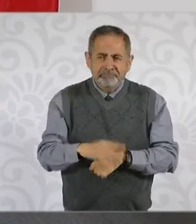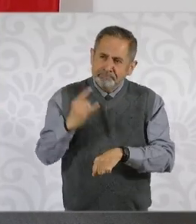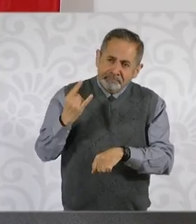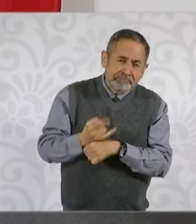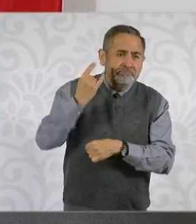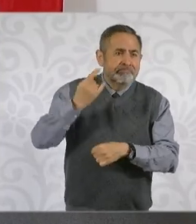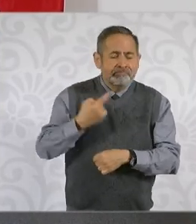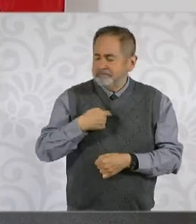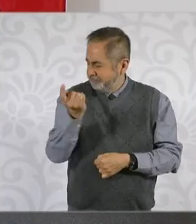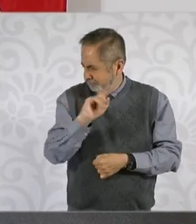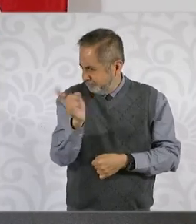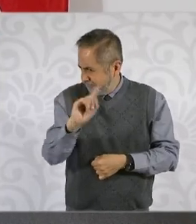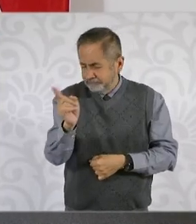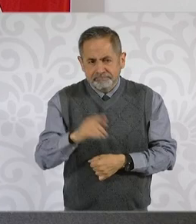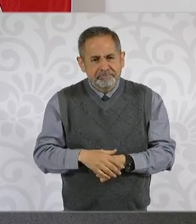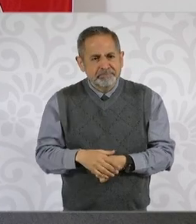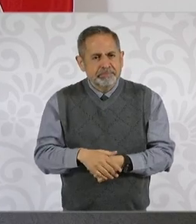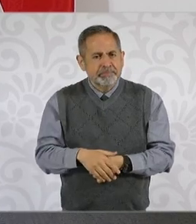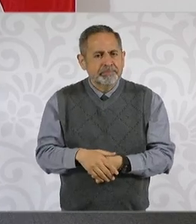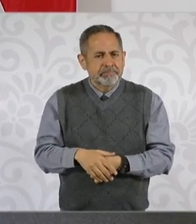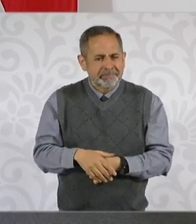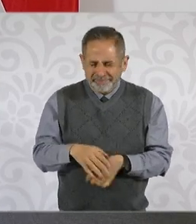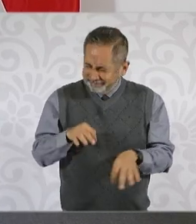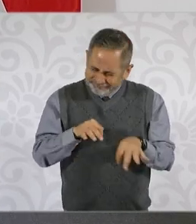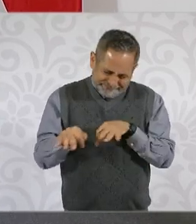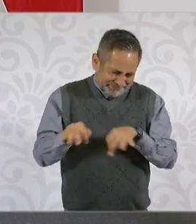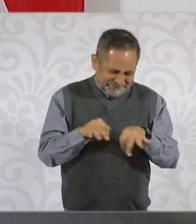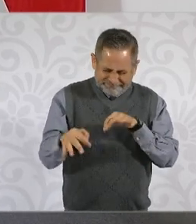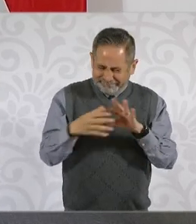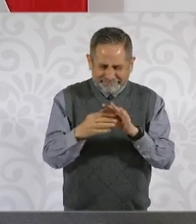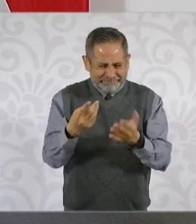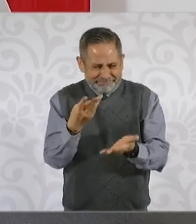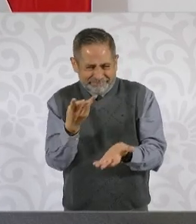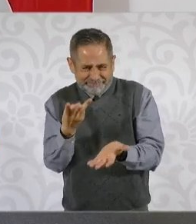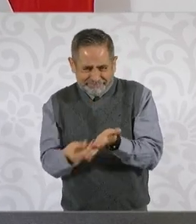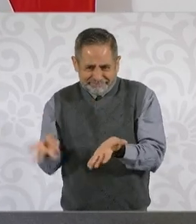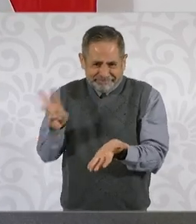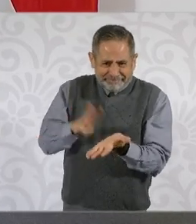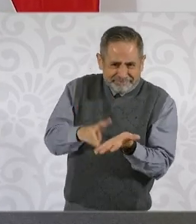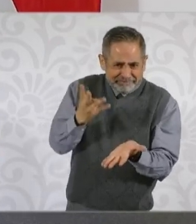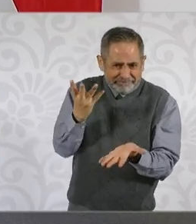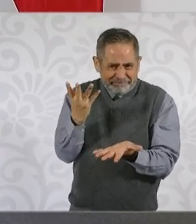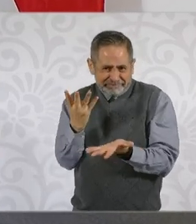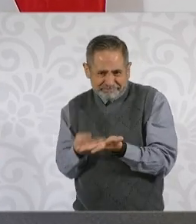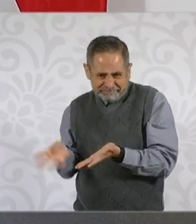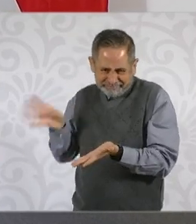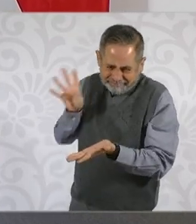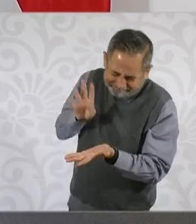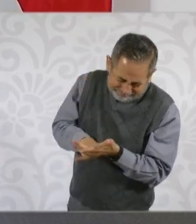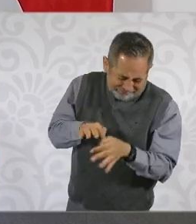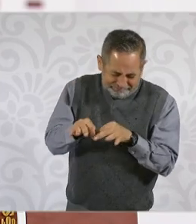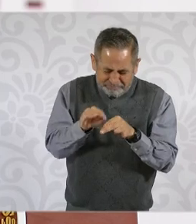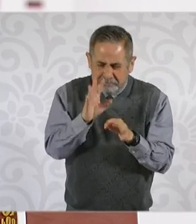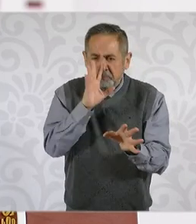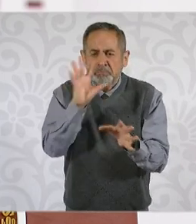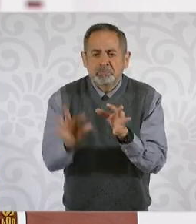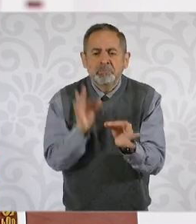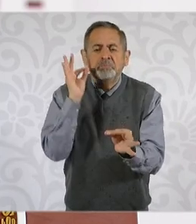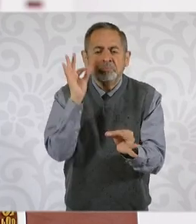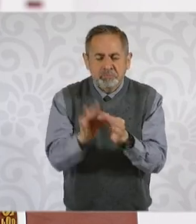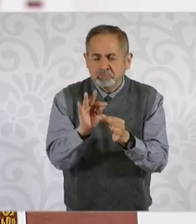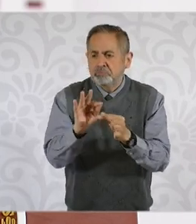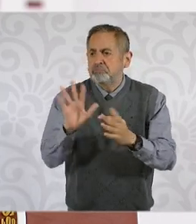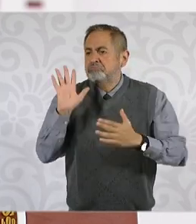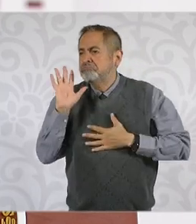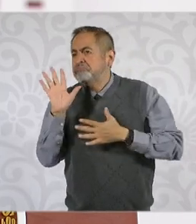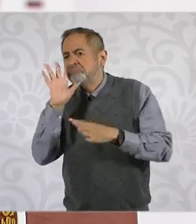hasta lo necesario, triple, cuádruple para poder cumplir con los compromisos.